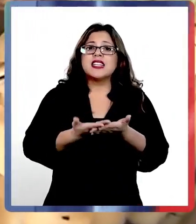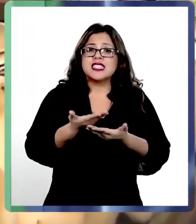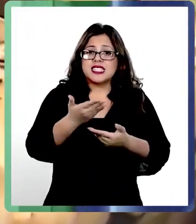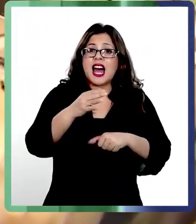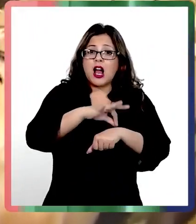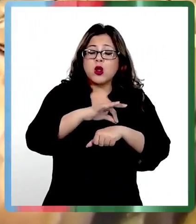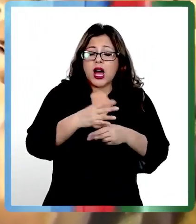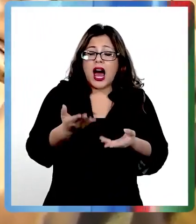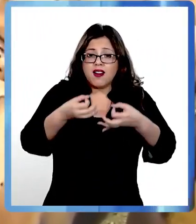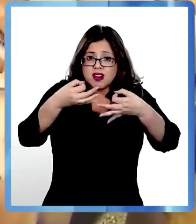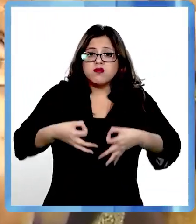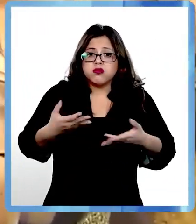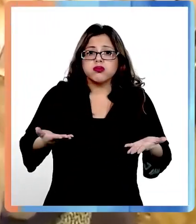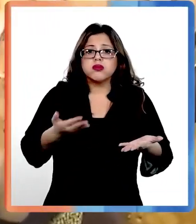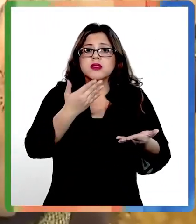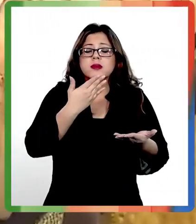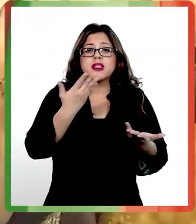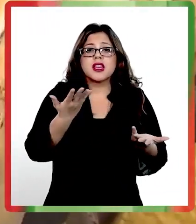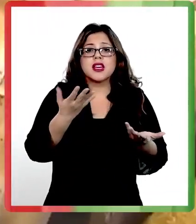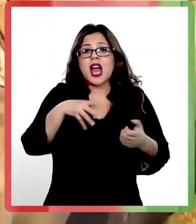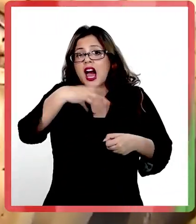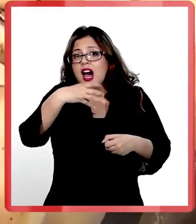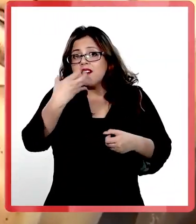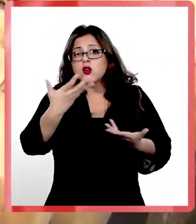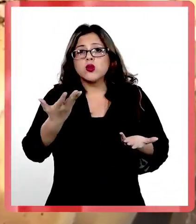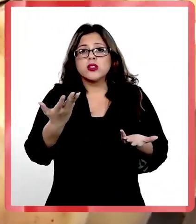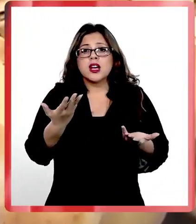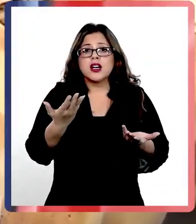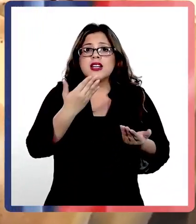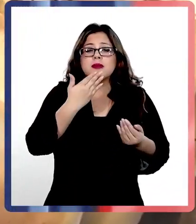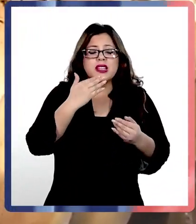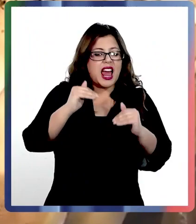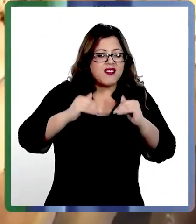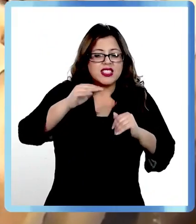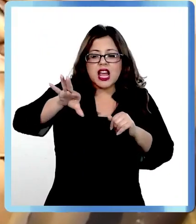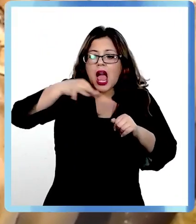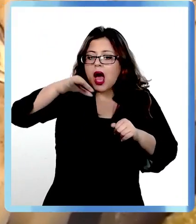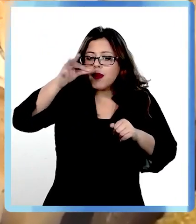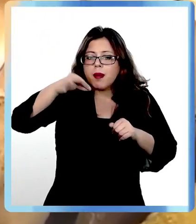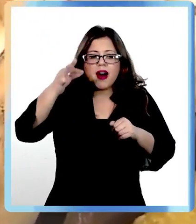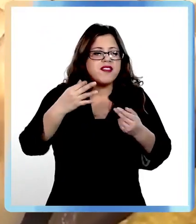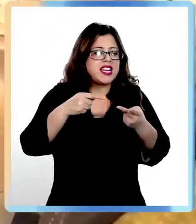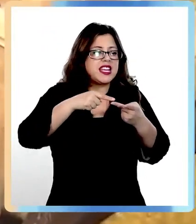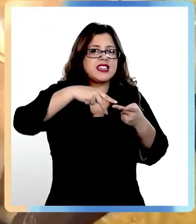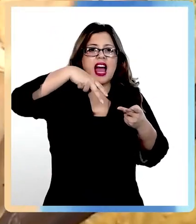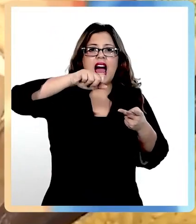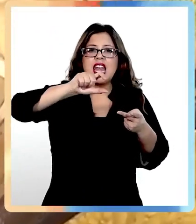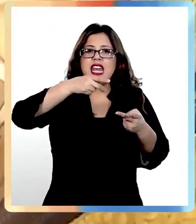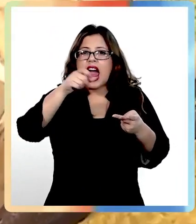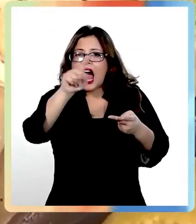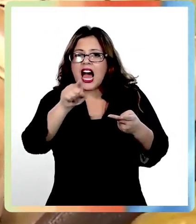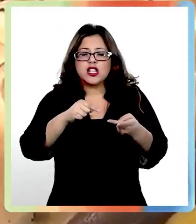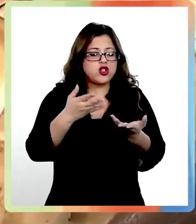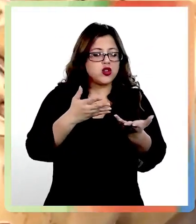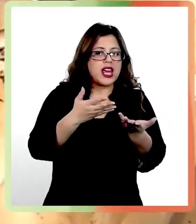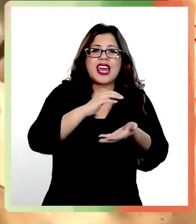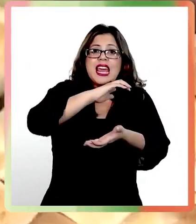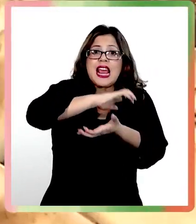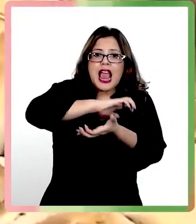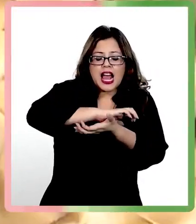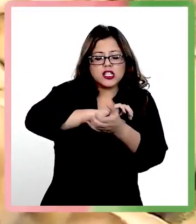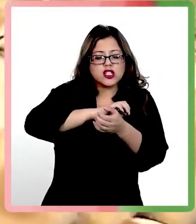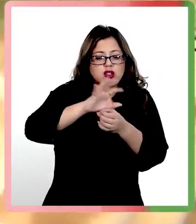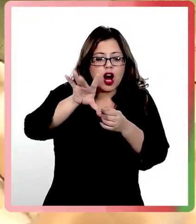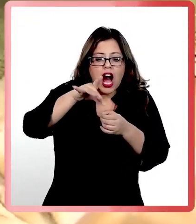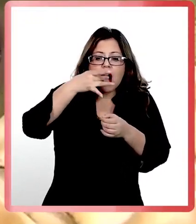insistir, el picoteo. A veces lo que hacemos esperando el asadito, no es cierto, es picotear papas fritas, nachos, quesitos, etcétera.